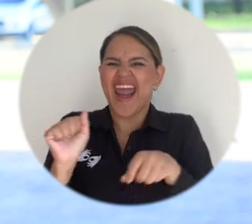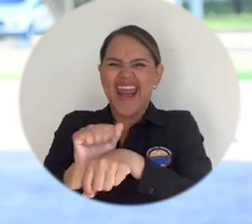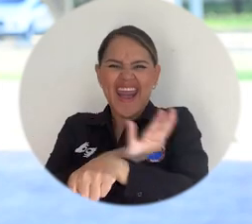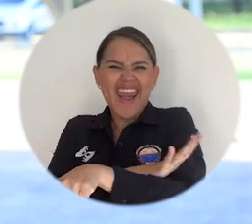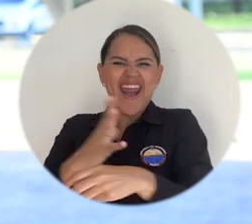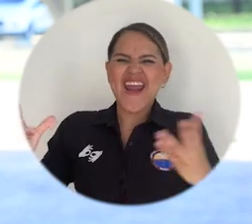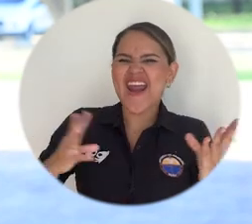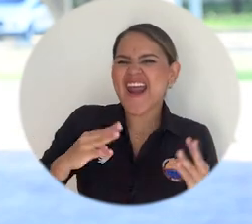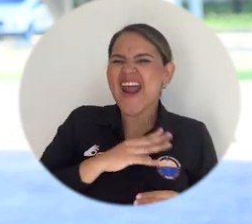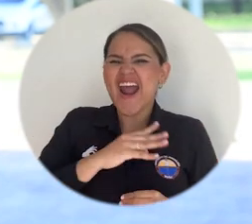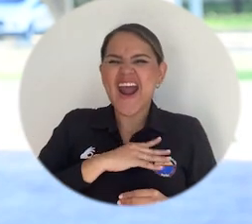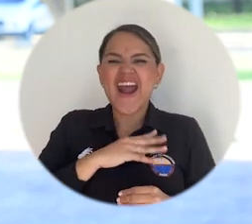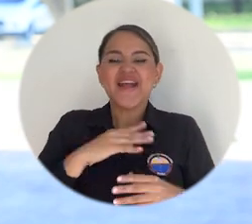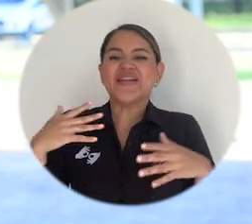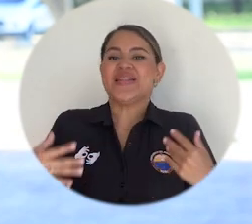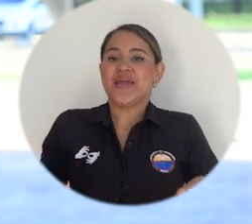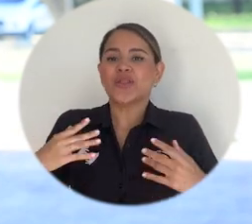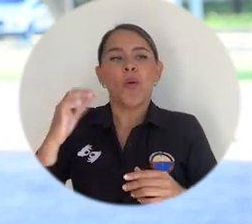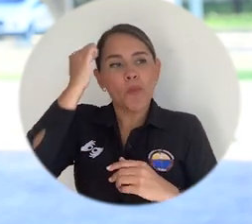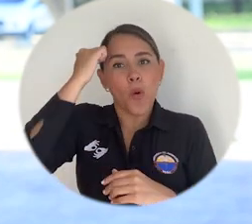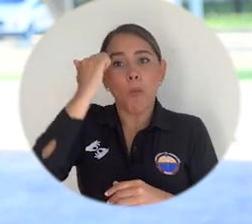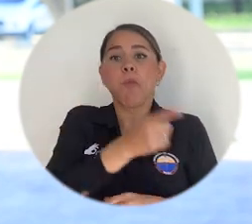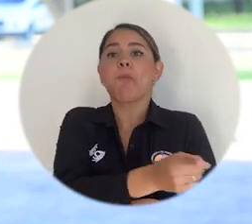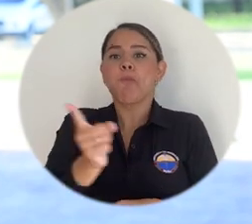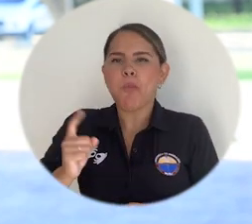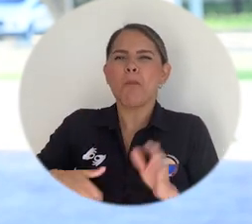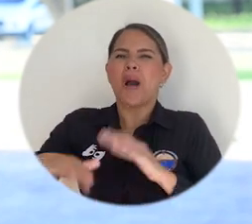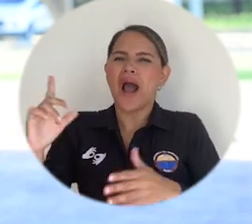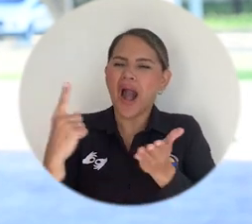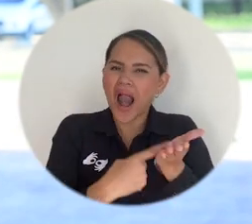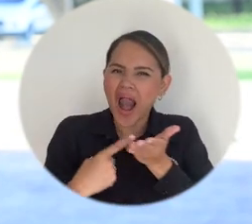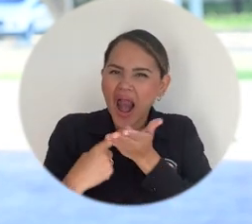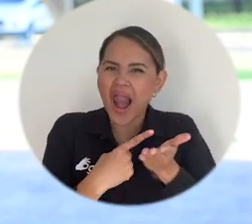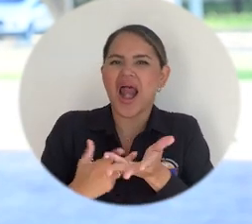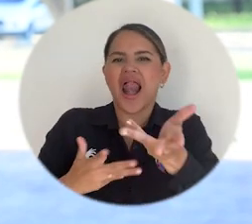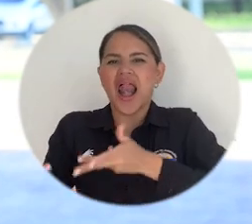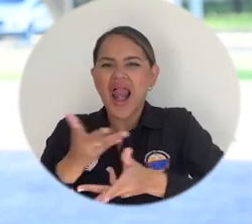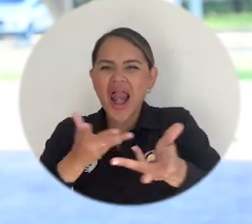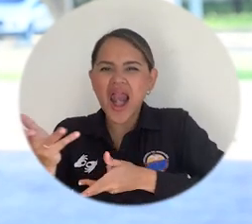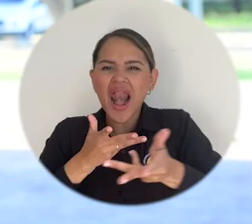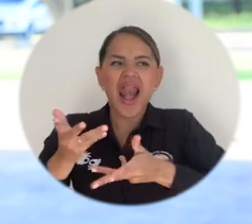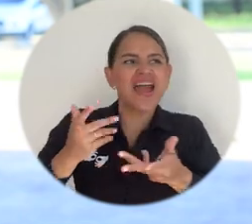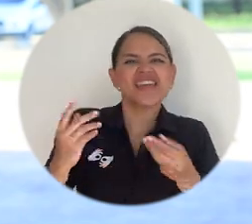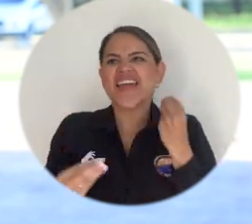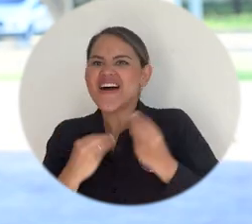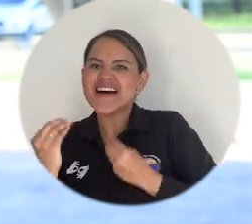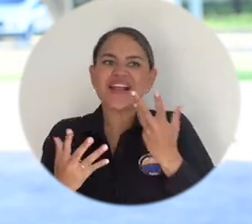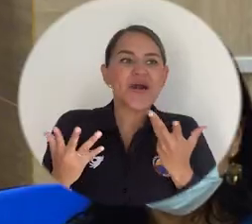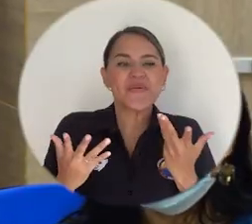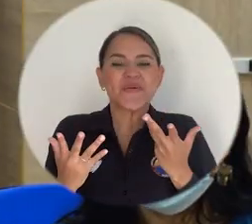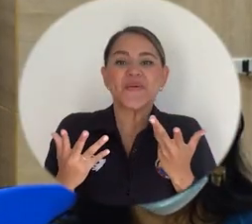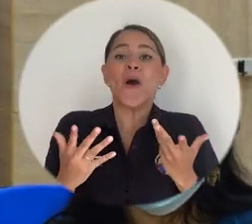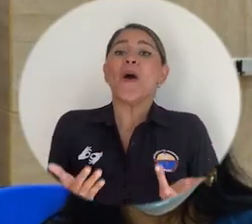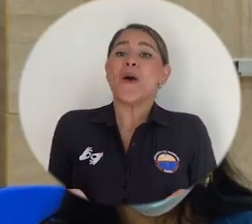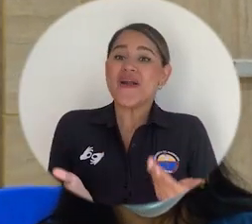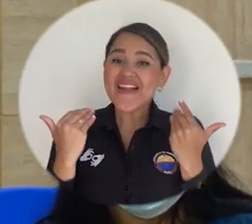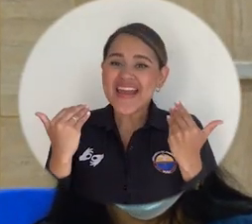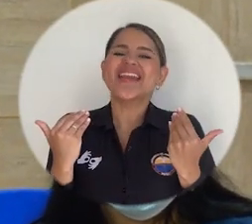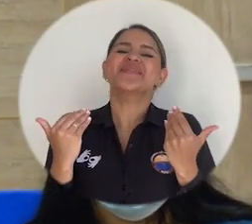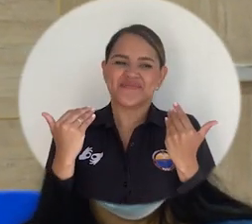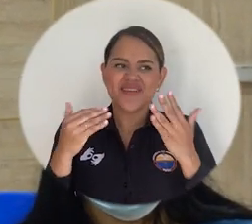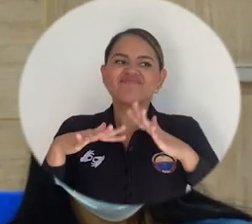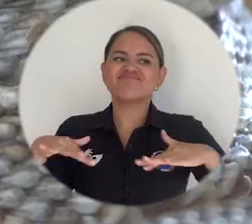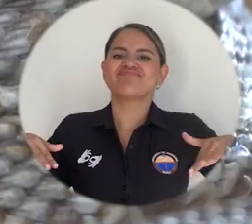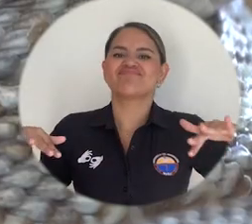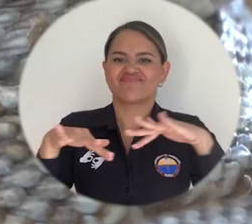euforia, profesores también, en todos nuestros auditorios, debatiendo, reflexionando, intercambiando. Sin lugar